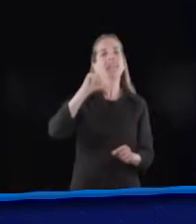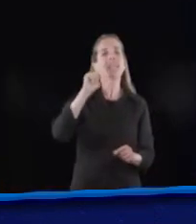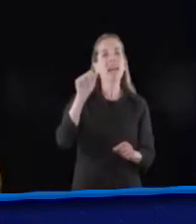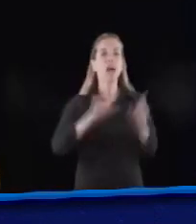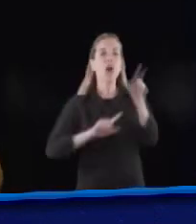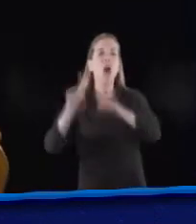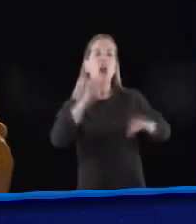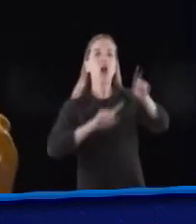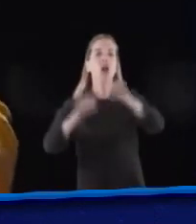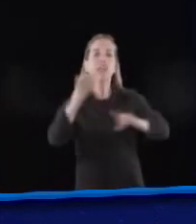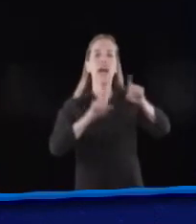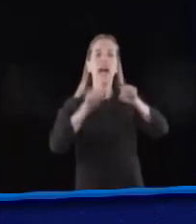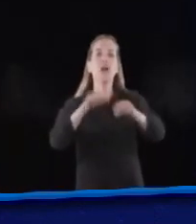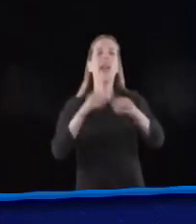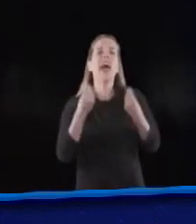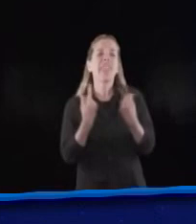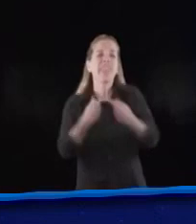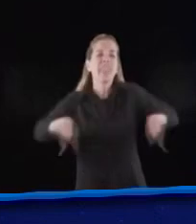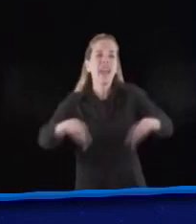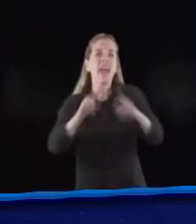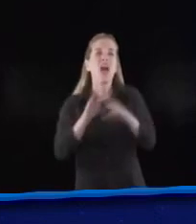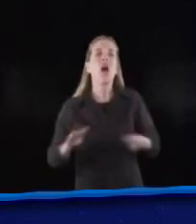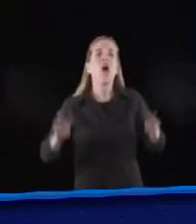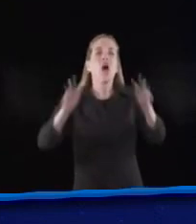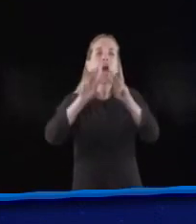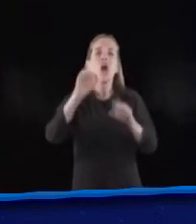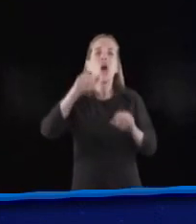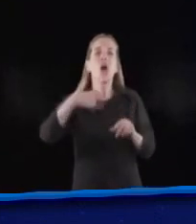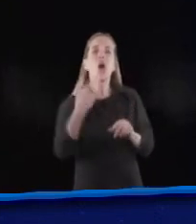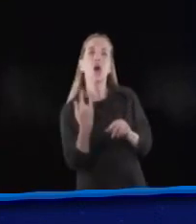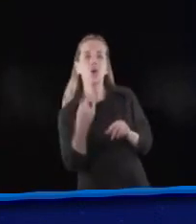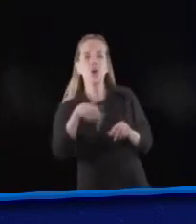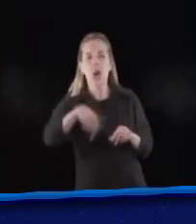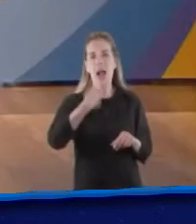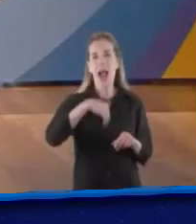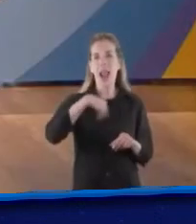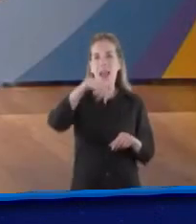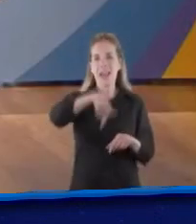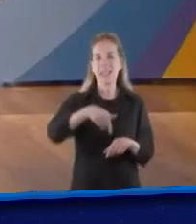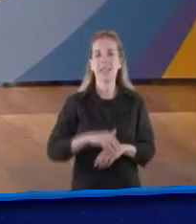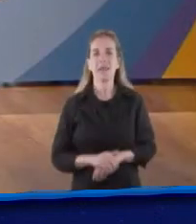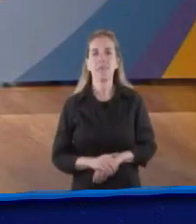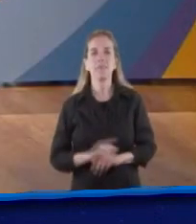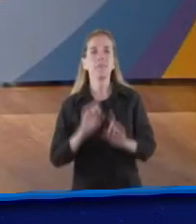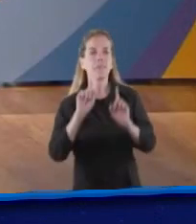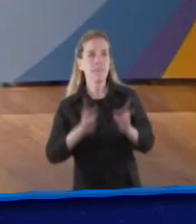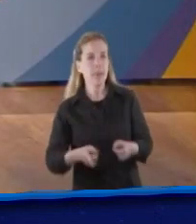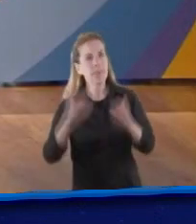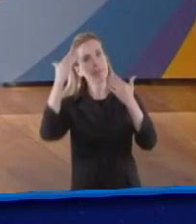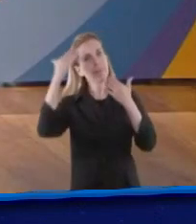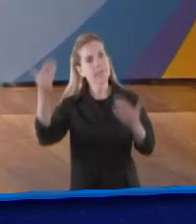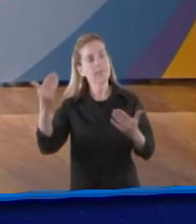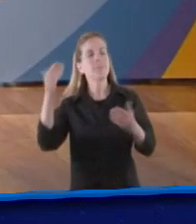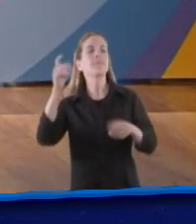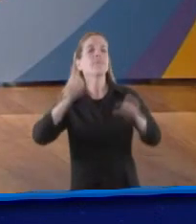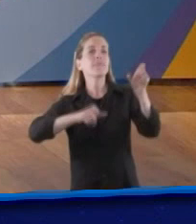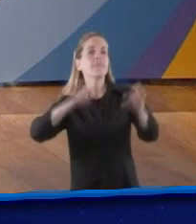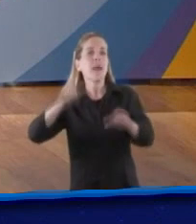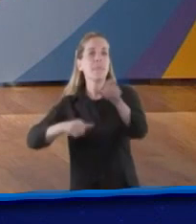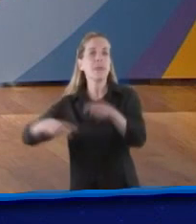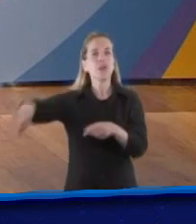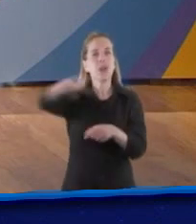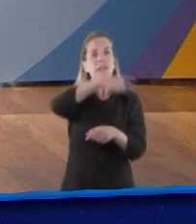política, no es un asunto o un reclamo que solamente se ha venido haciendo de progresismo, es una necesidad para que nuestro continente